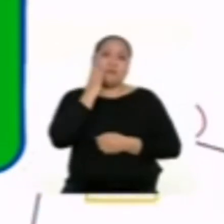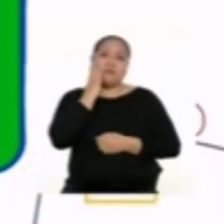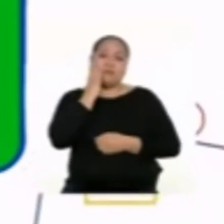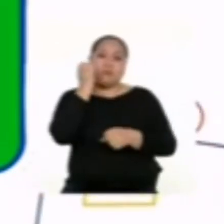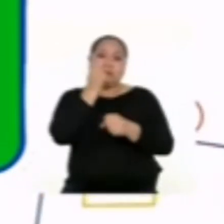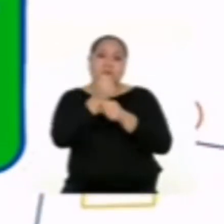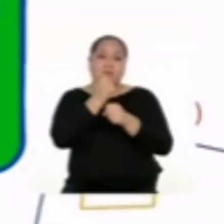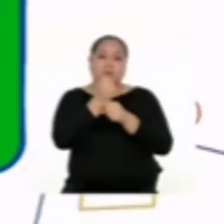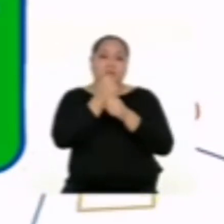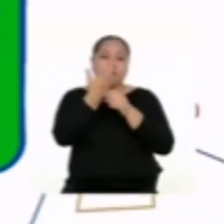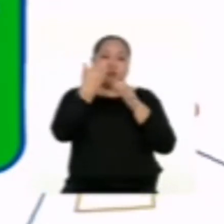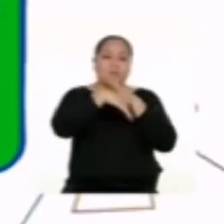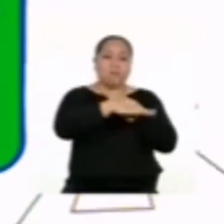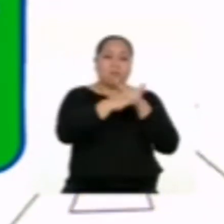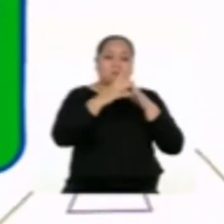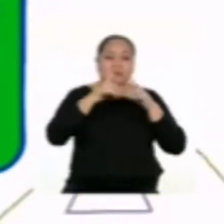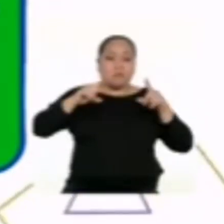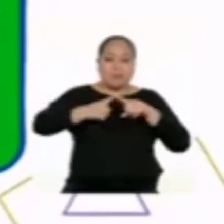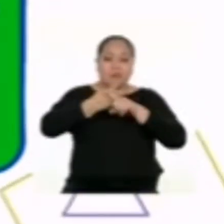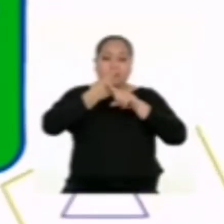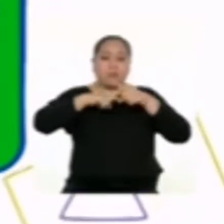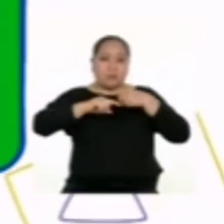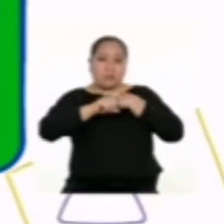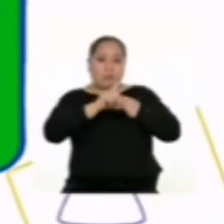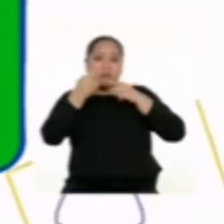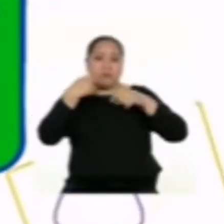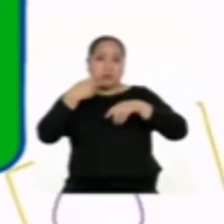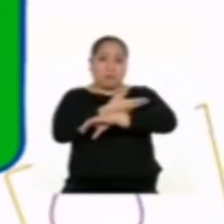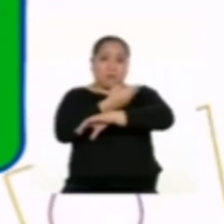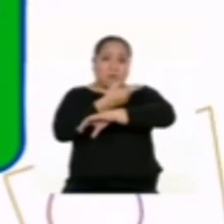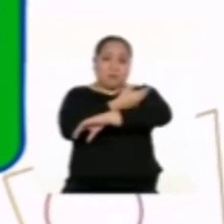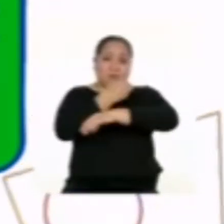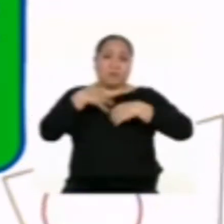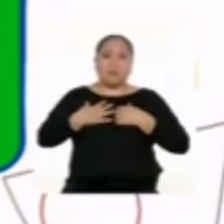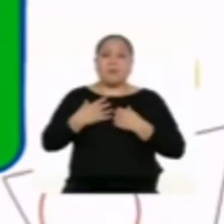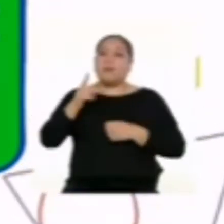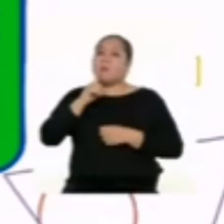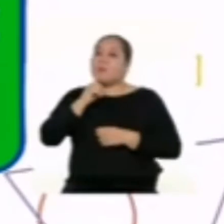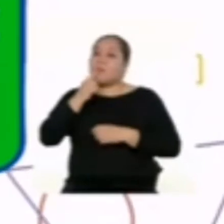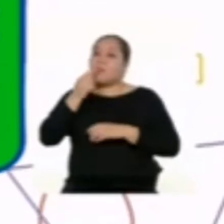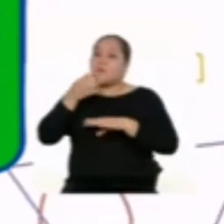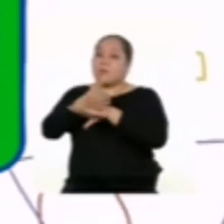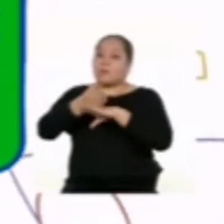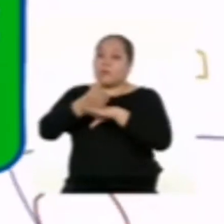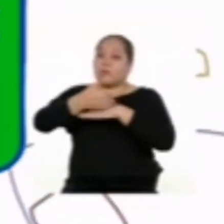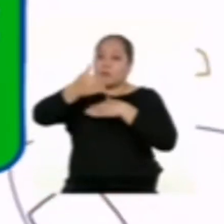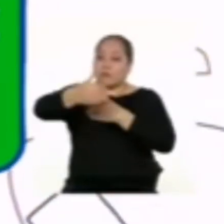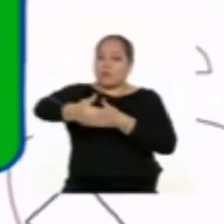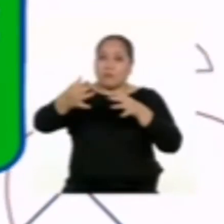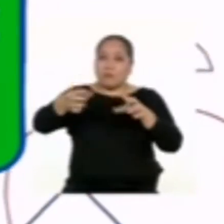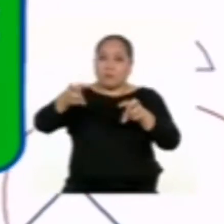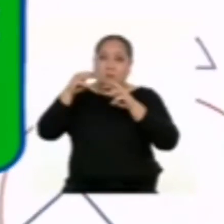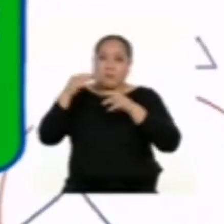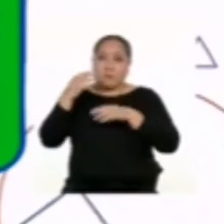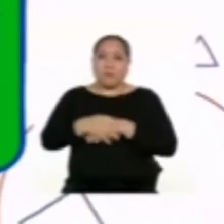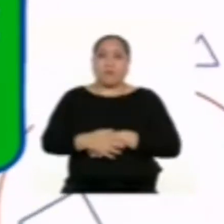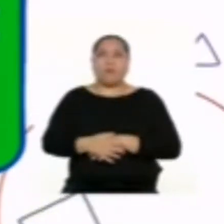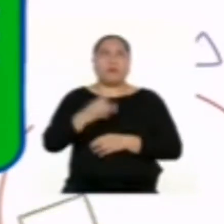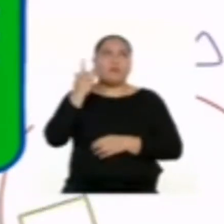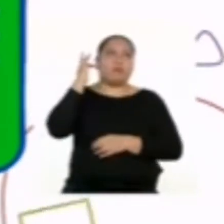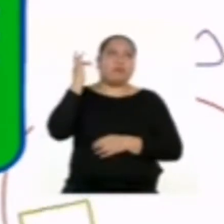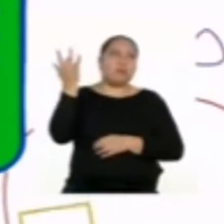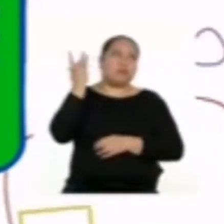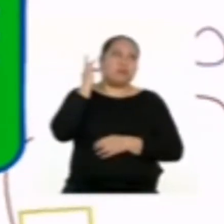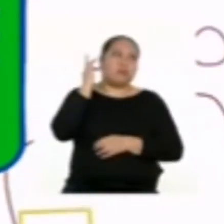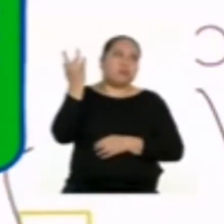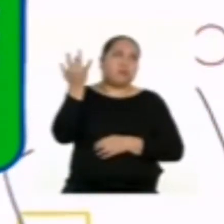trabaja en casa tejiendo chompas de lana y mi papá, que es carpintero, hace muebles de madera. Por eso hay ruido todo